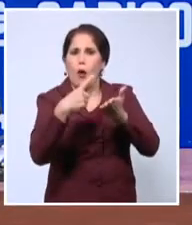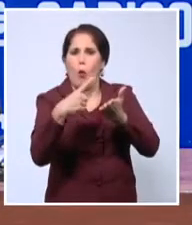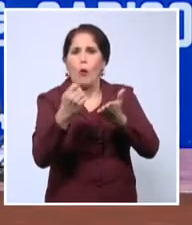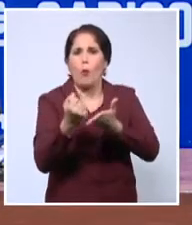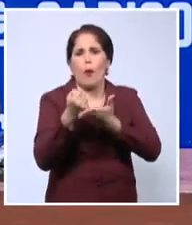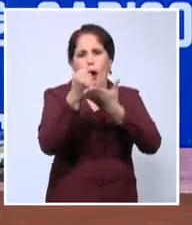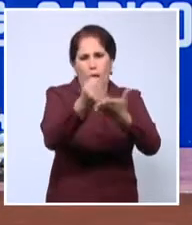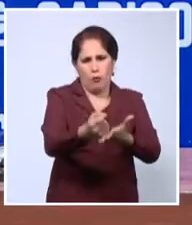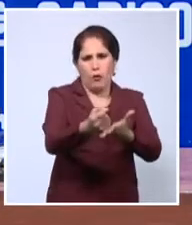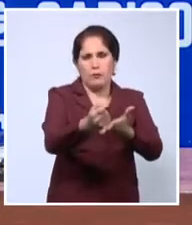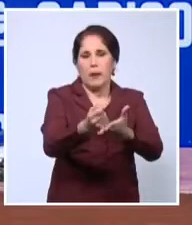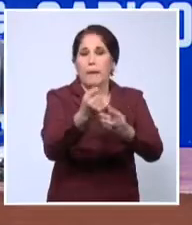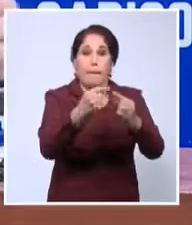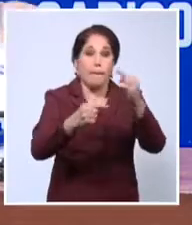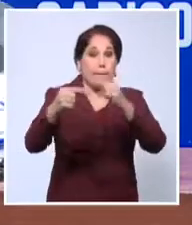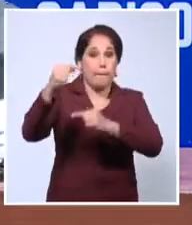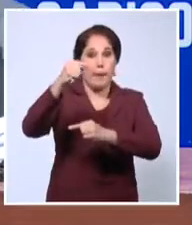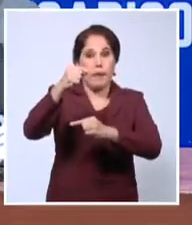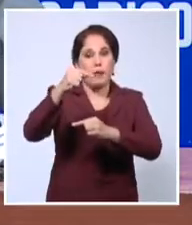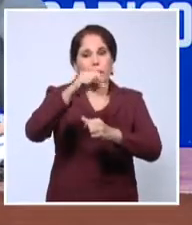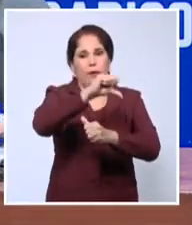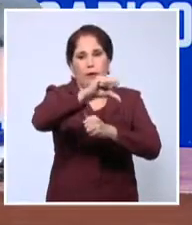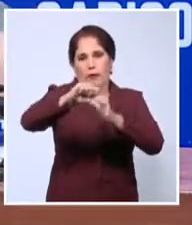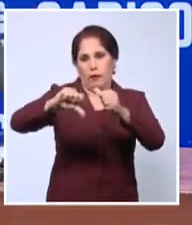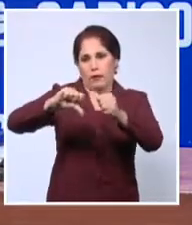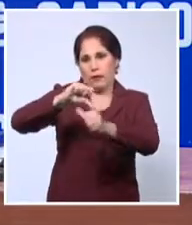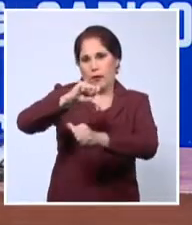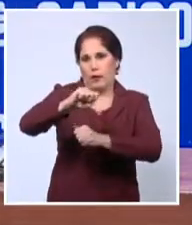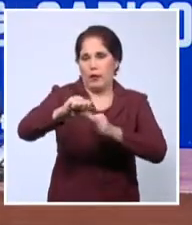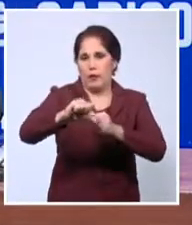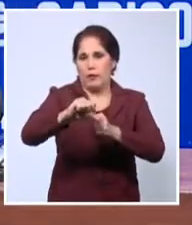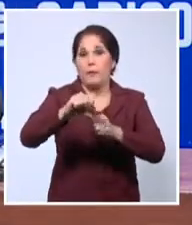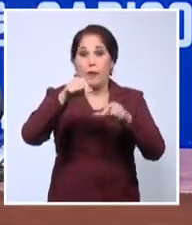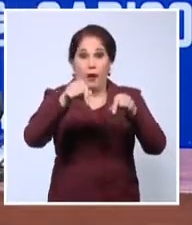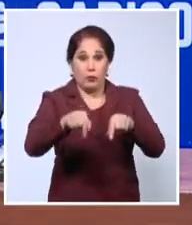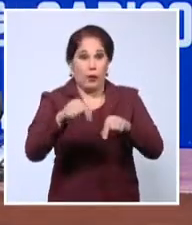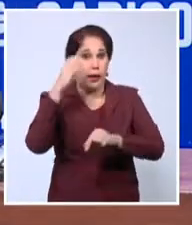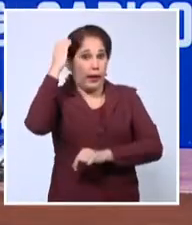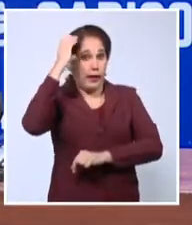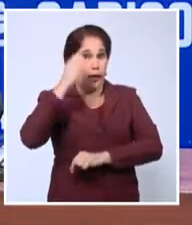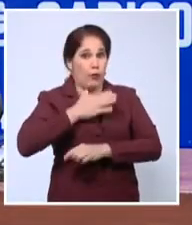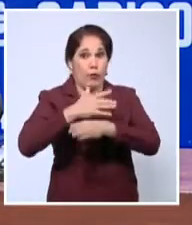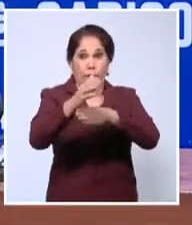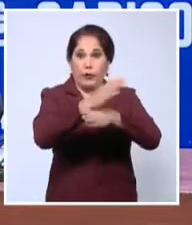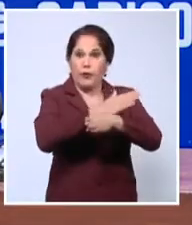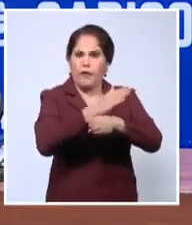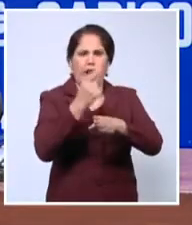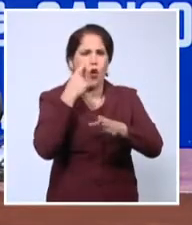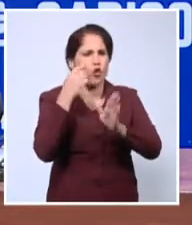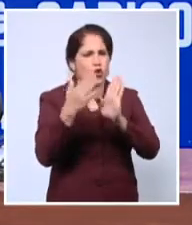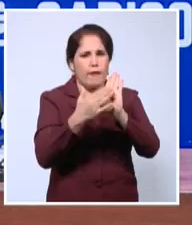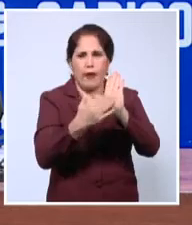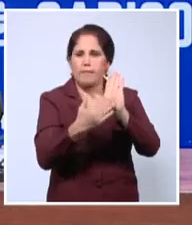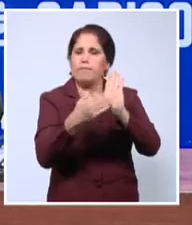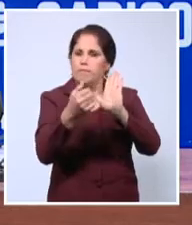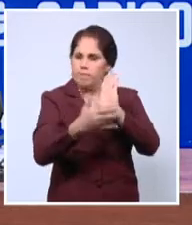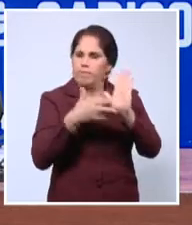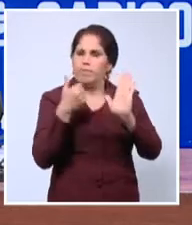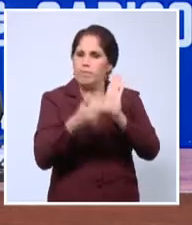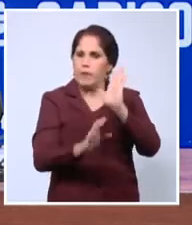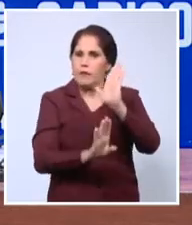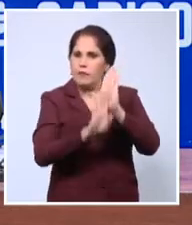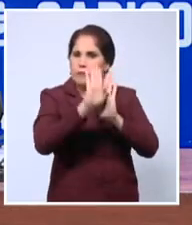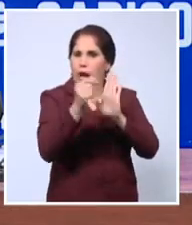particular de los Estados caribeños. Los actuales criterios no reflejan los niveles reales de desarrollo